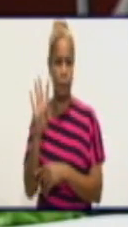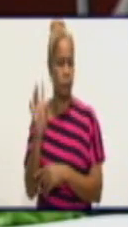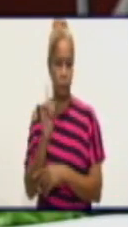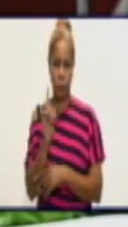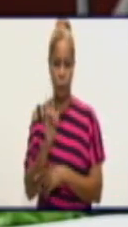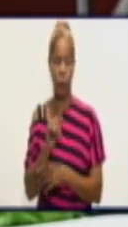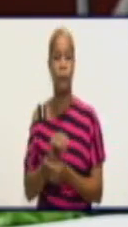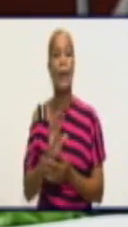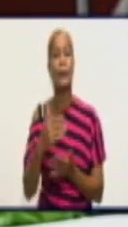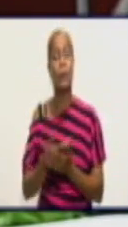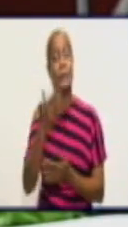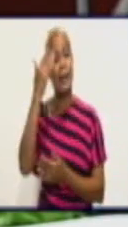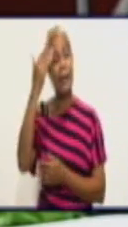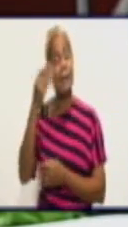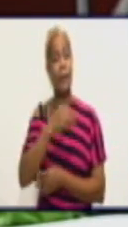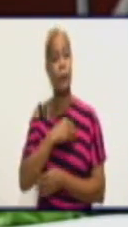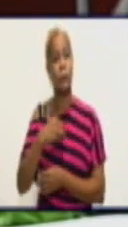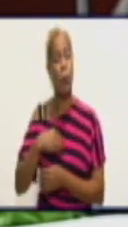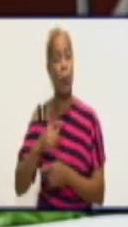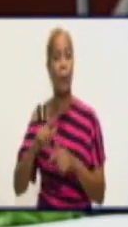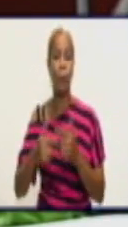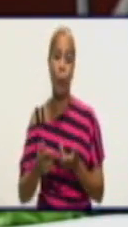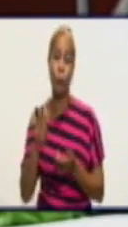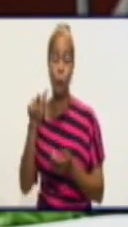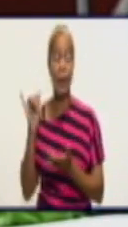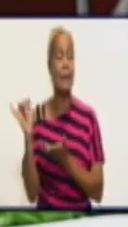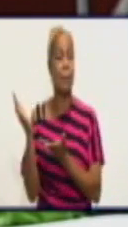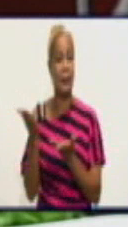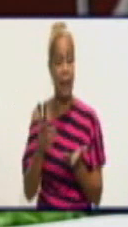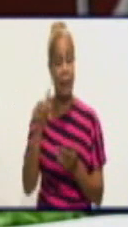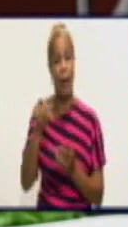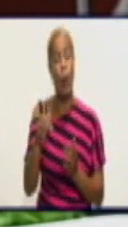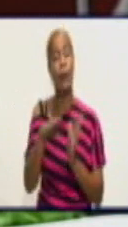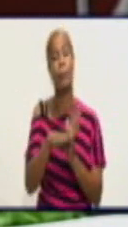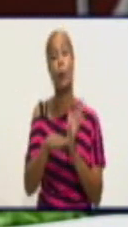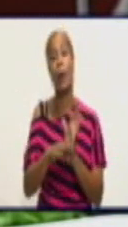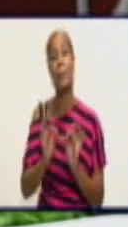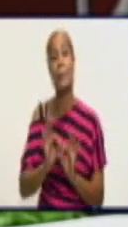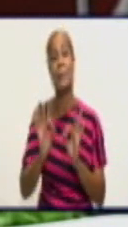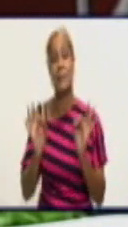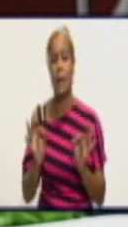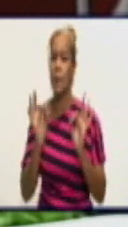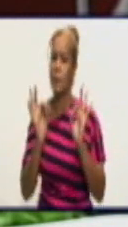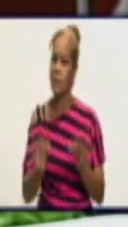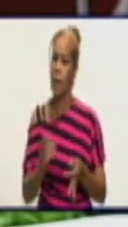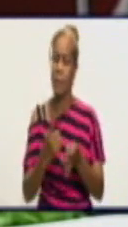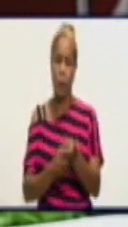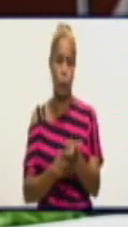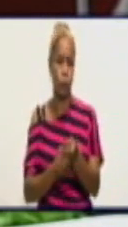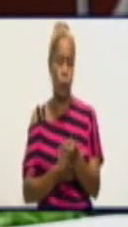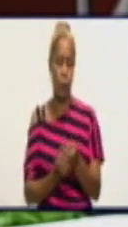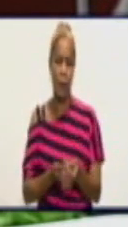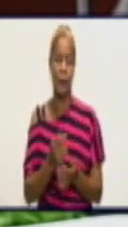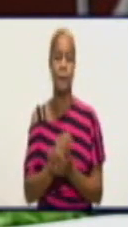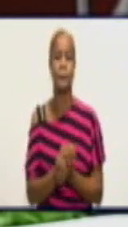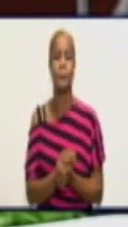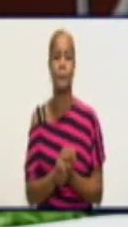revista, en este panel informativo que habitualmente desarrollamos al mediodía en nuestro canal.